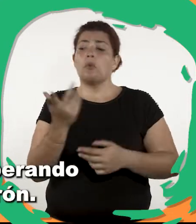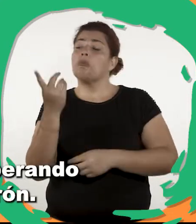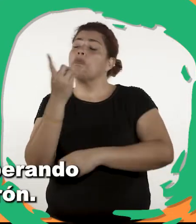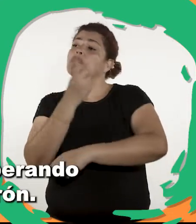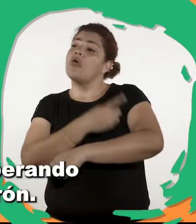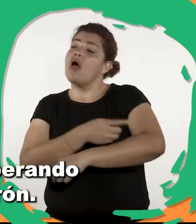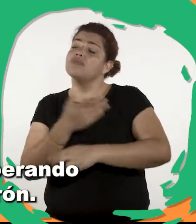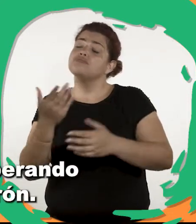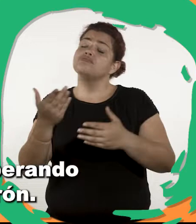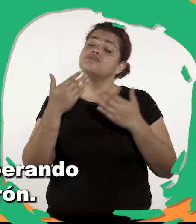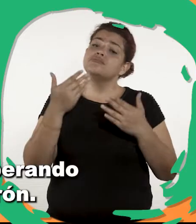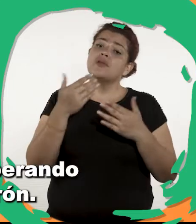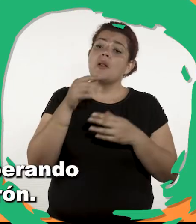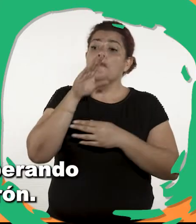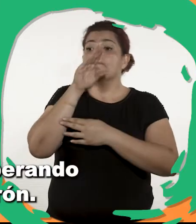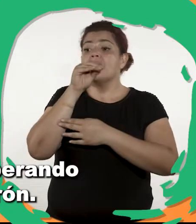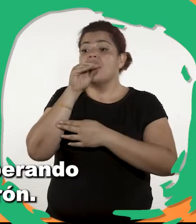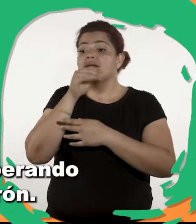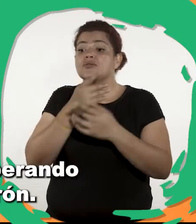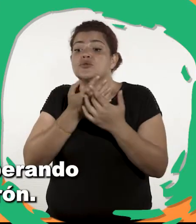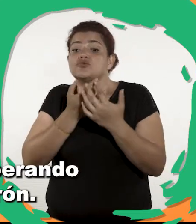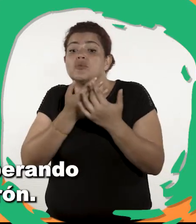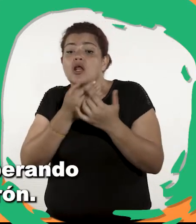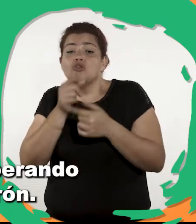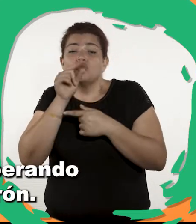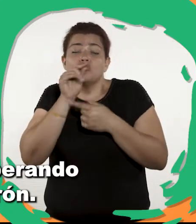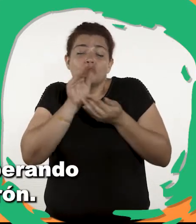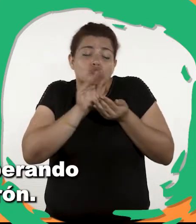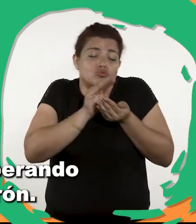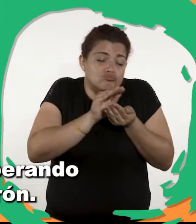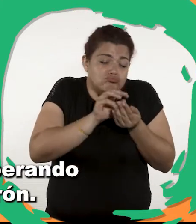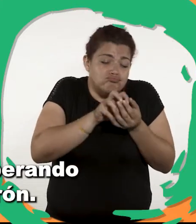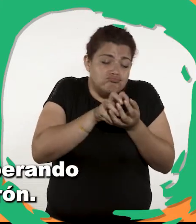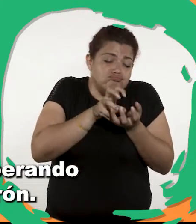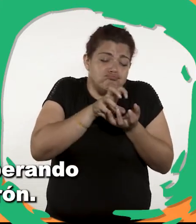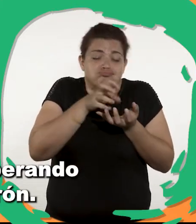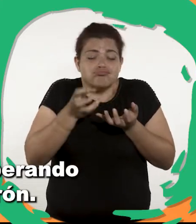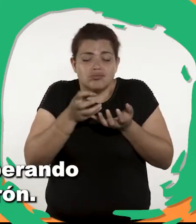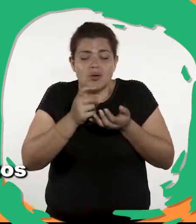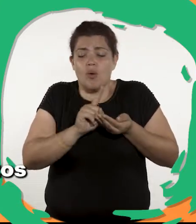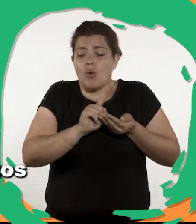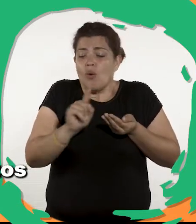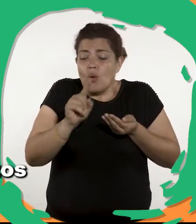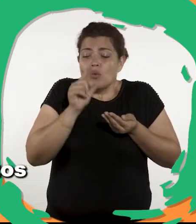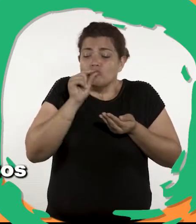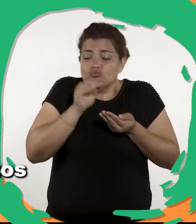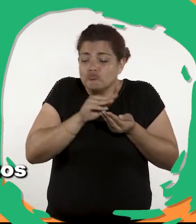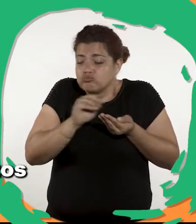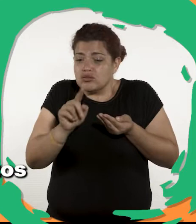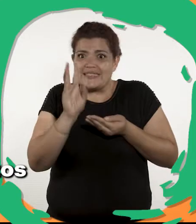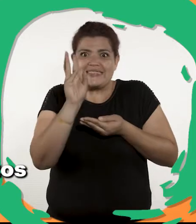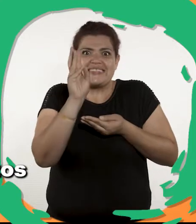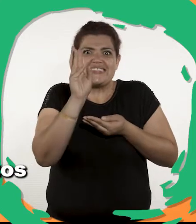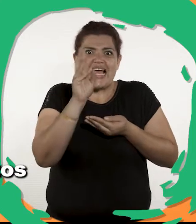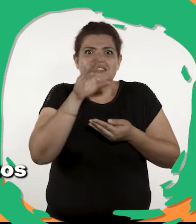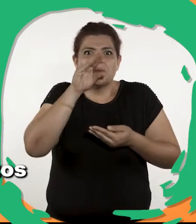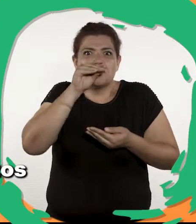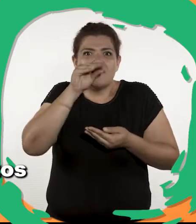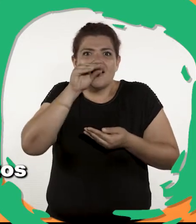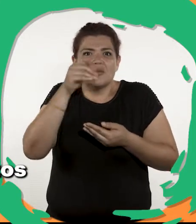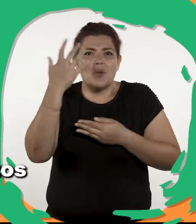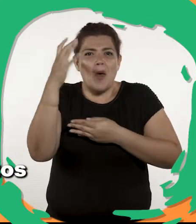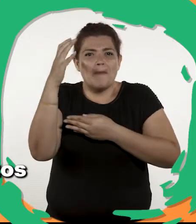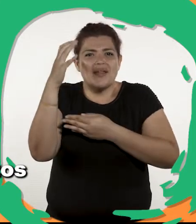Un día de verano, mamá pata estaba esperando que sus polluelos salieran del cascarón. Uno a uno fueron saliendo seis